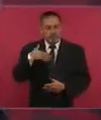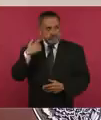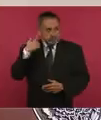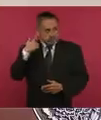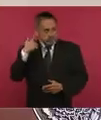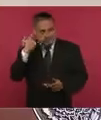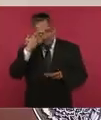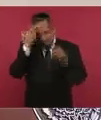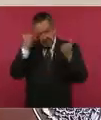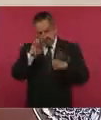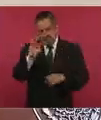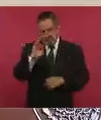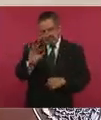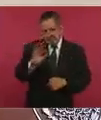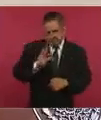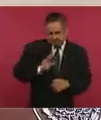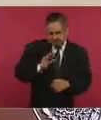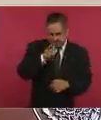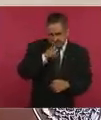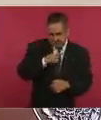a lo mejor ustedes me van a ayudar,